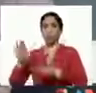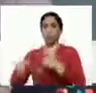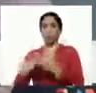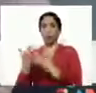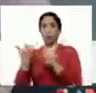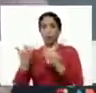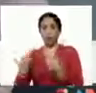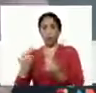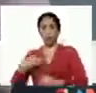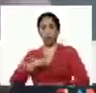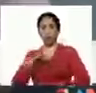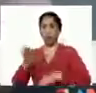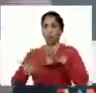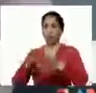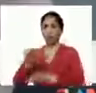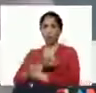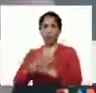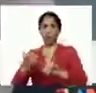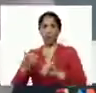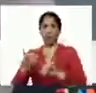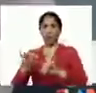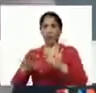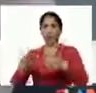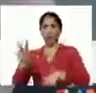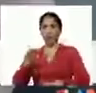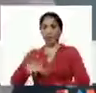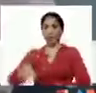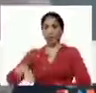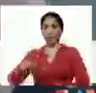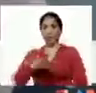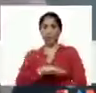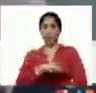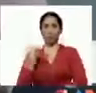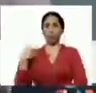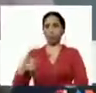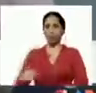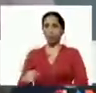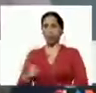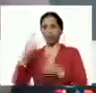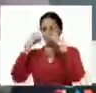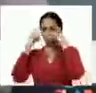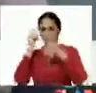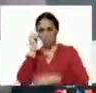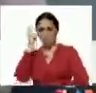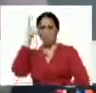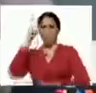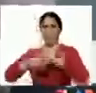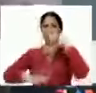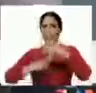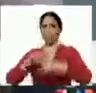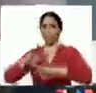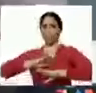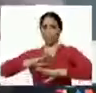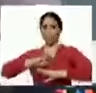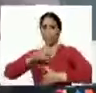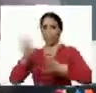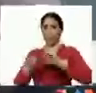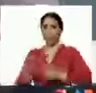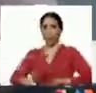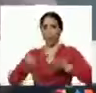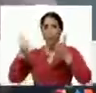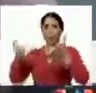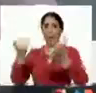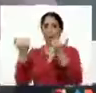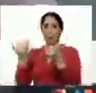avanzado mi comandante en jefe ya en tres estados que tienen el potencial y la capacidad de producir sus combos clac y en este